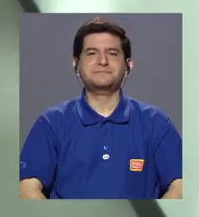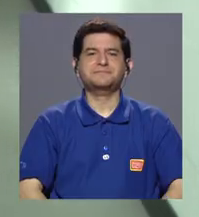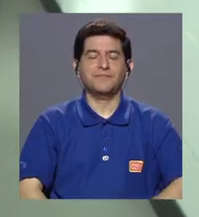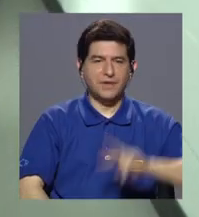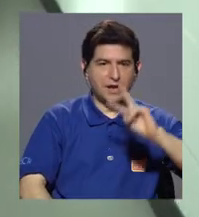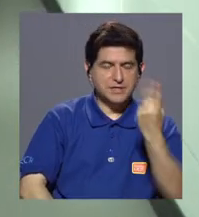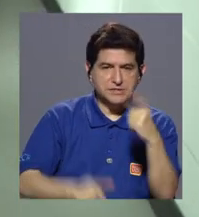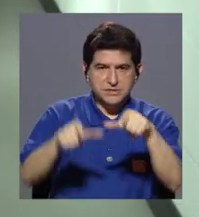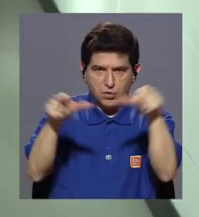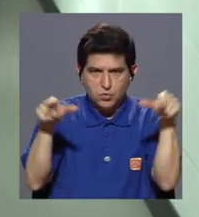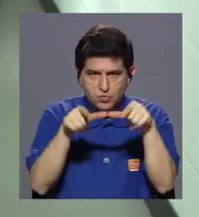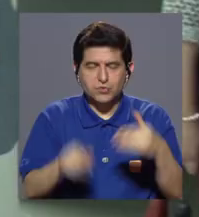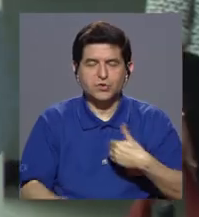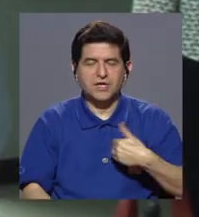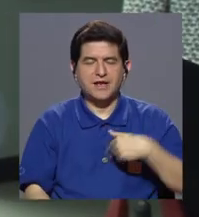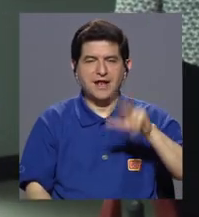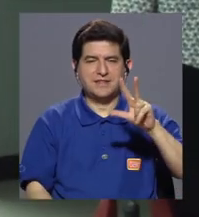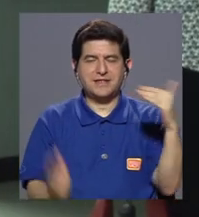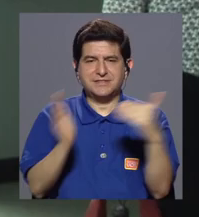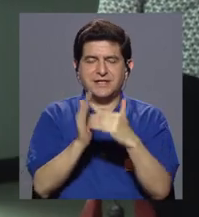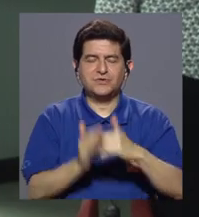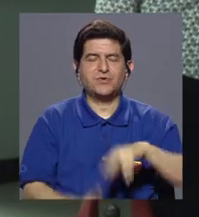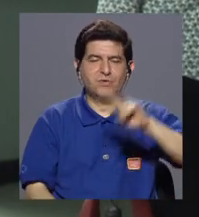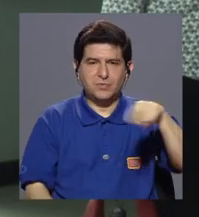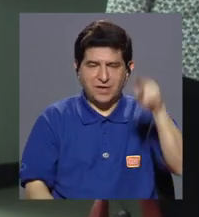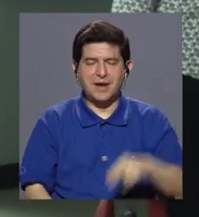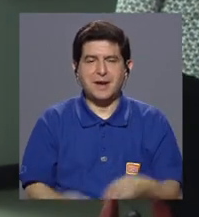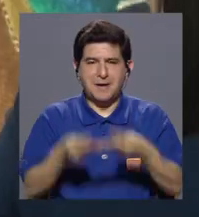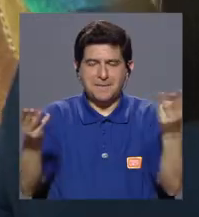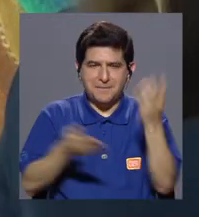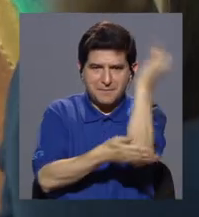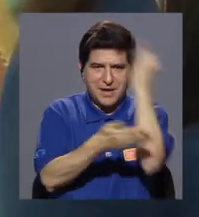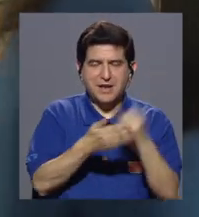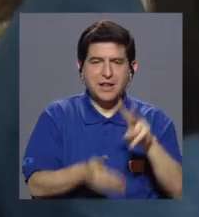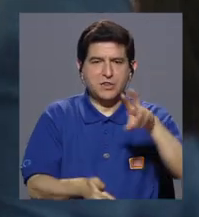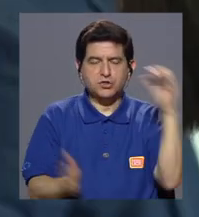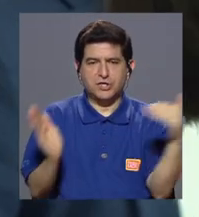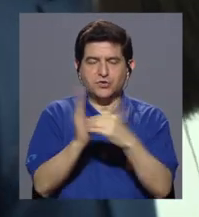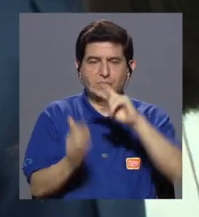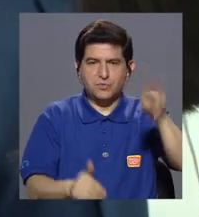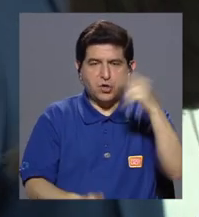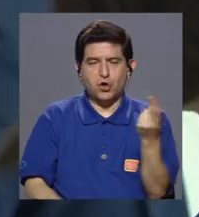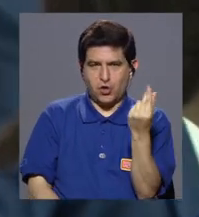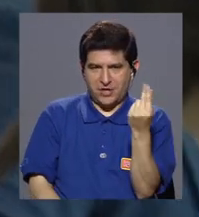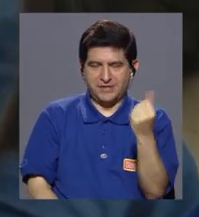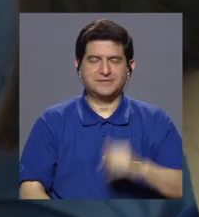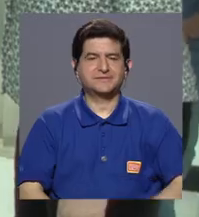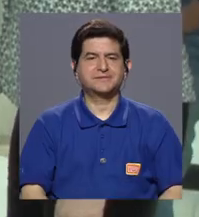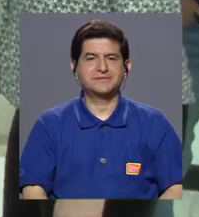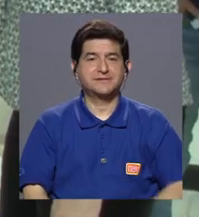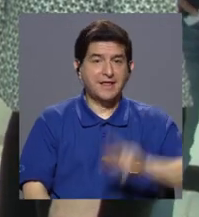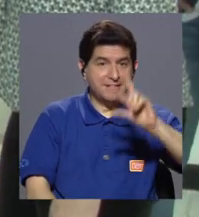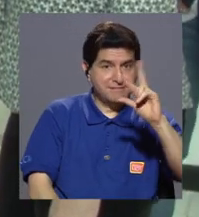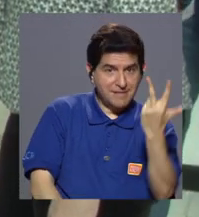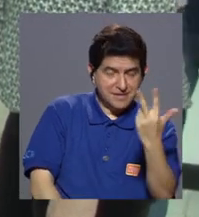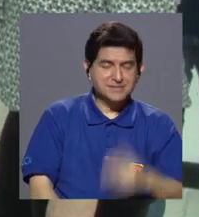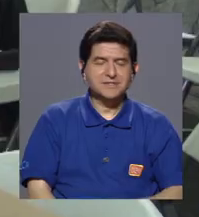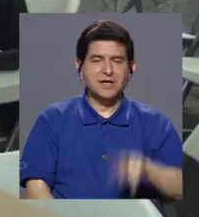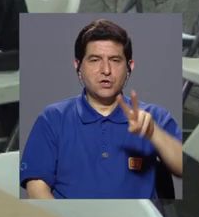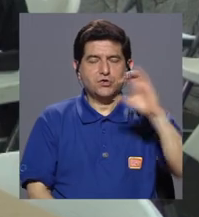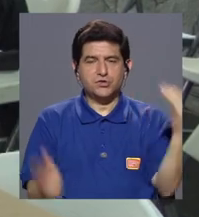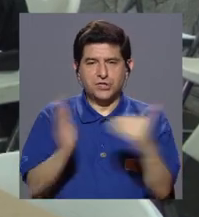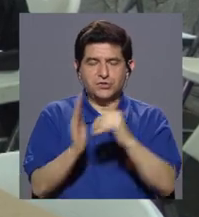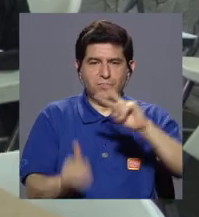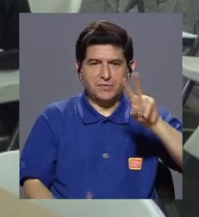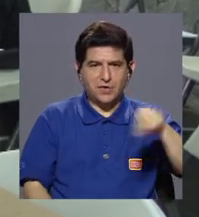El segundo lugar obtendrá 300 mil colones en materiales de arte y 200 mil colones en efectivo y el tercer lugar 200